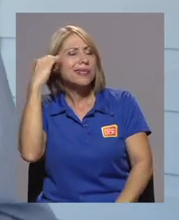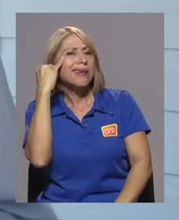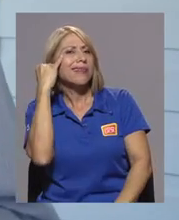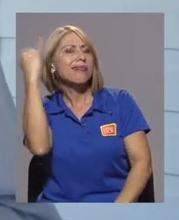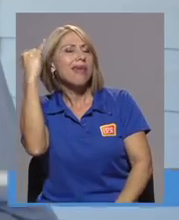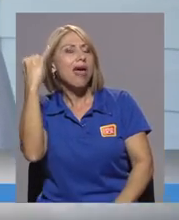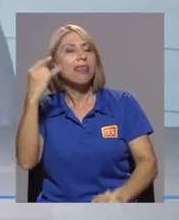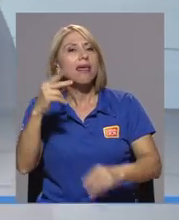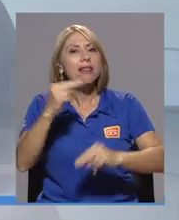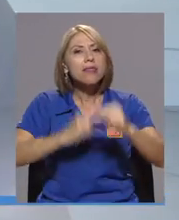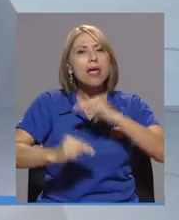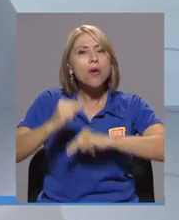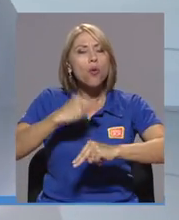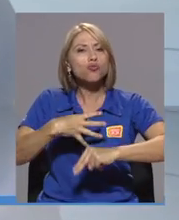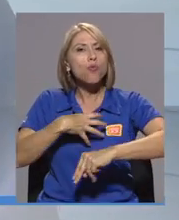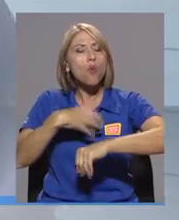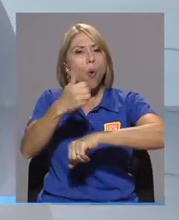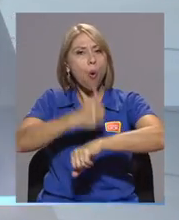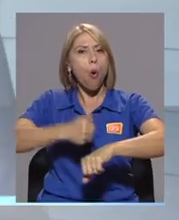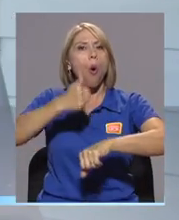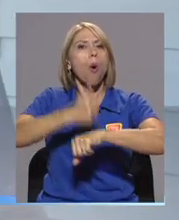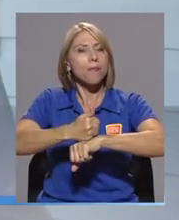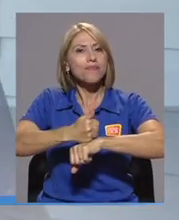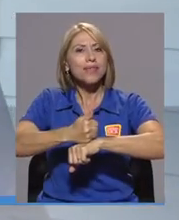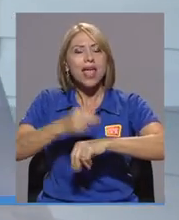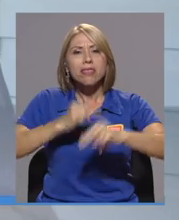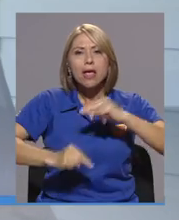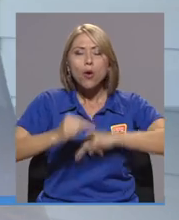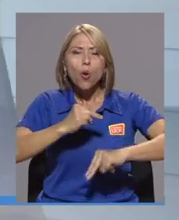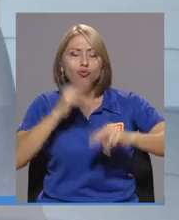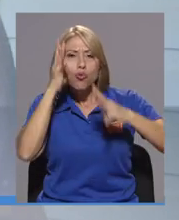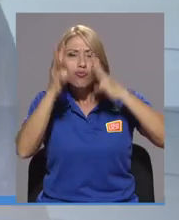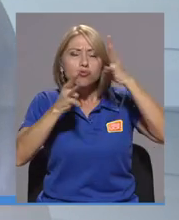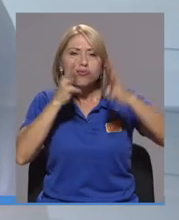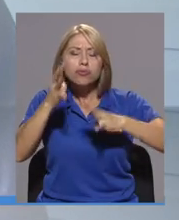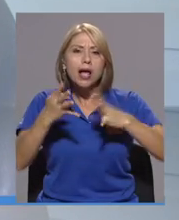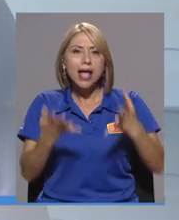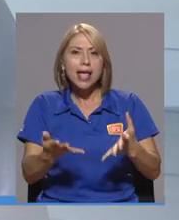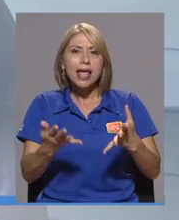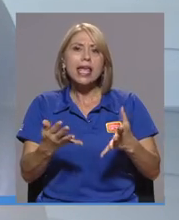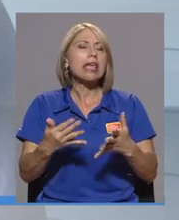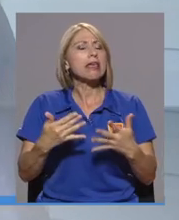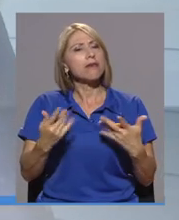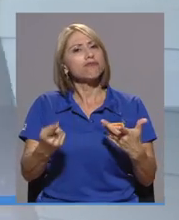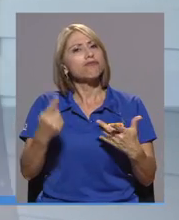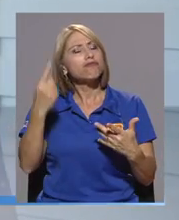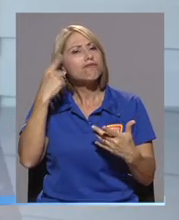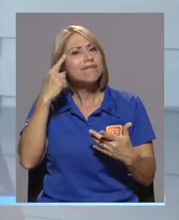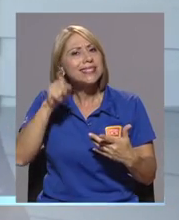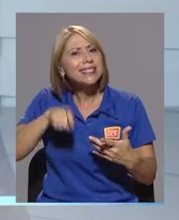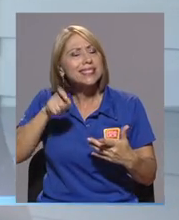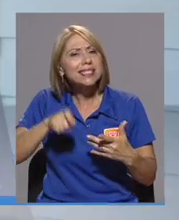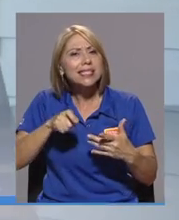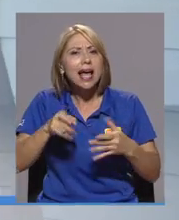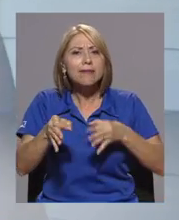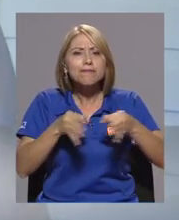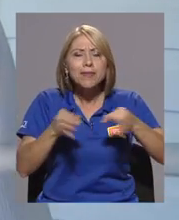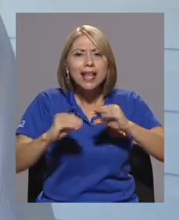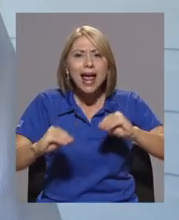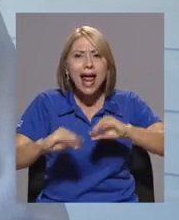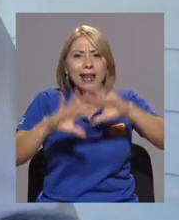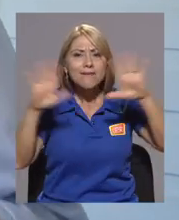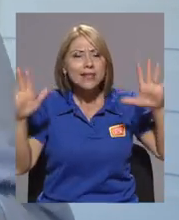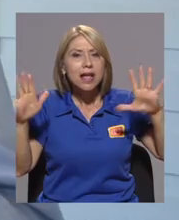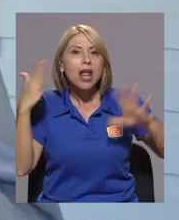idea de emprender, tiene esa intención de emprender y tiene pronto cosas por clarificar. No